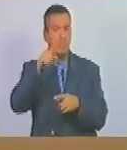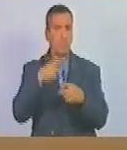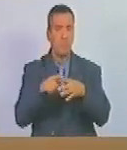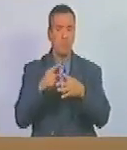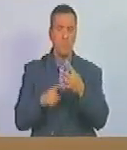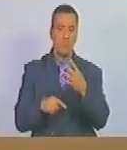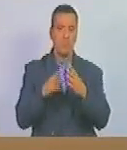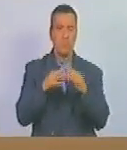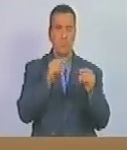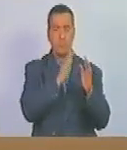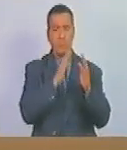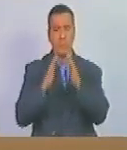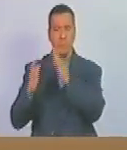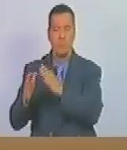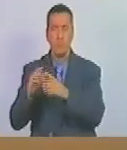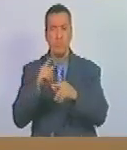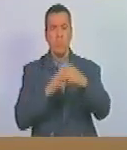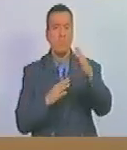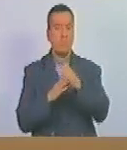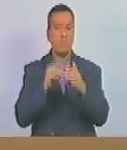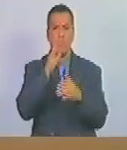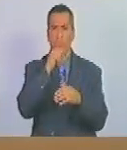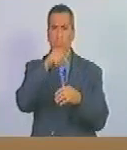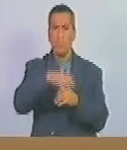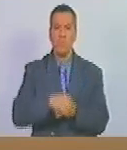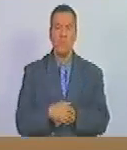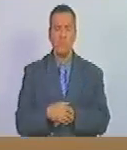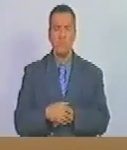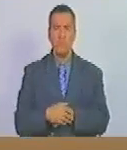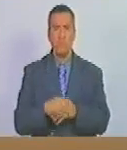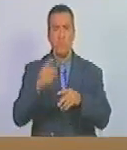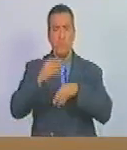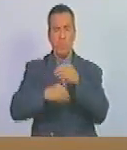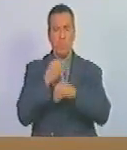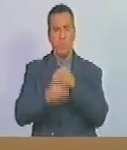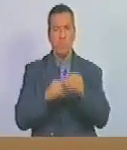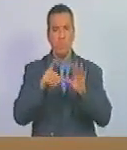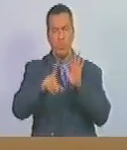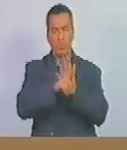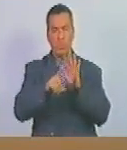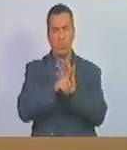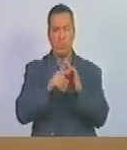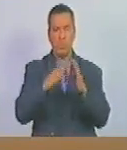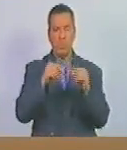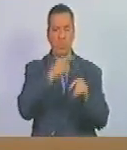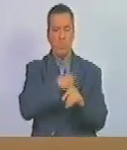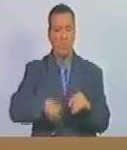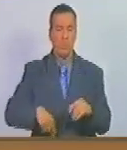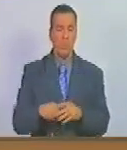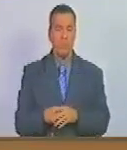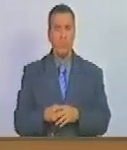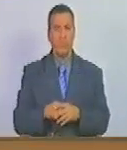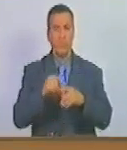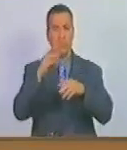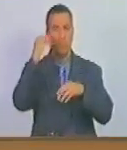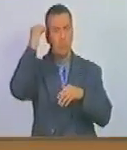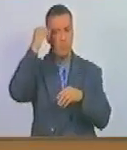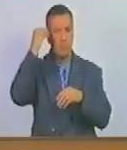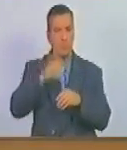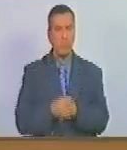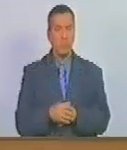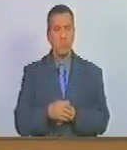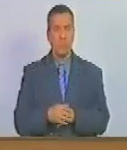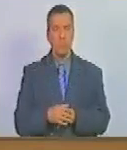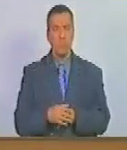de más formas de organización sin más limitaciones que las establecidas en la ley esto señor presidente en consideración